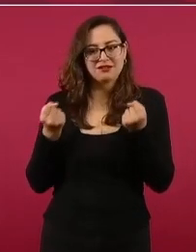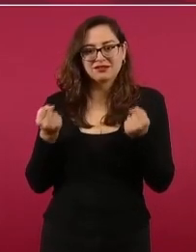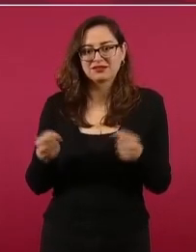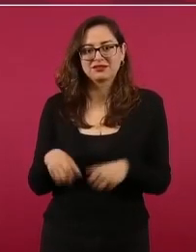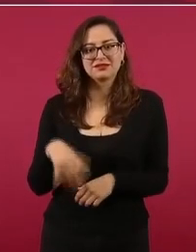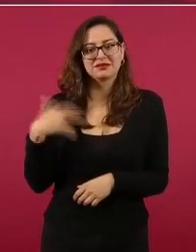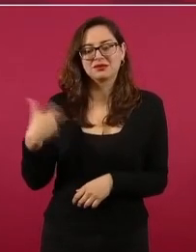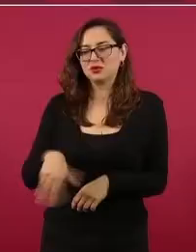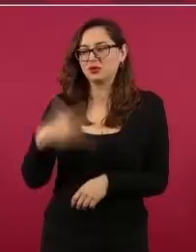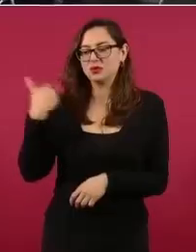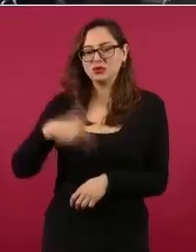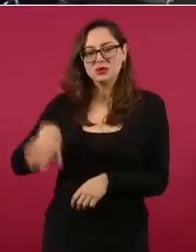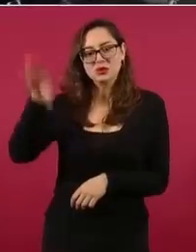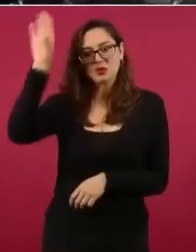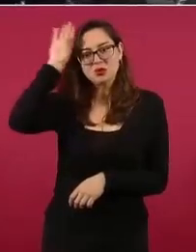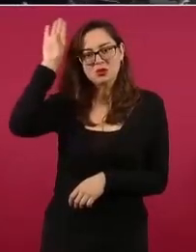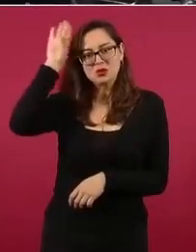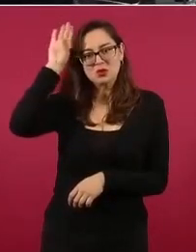grupo